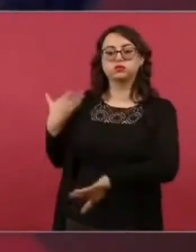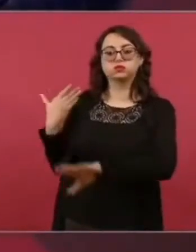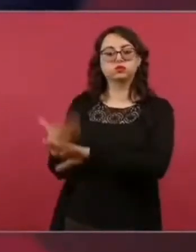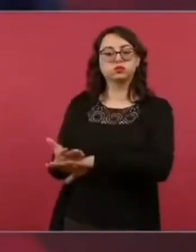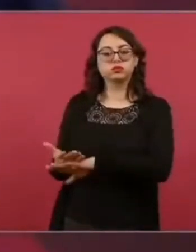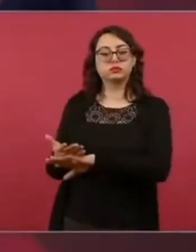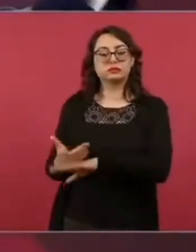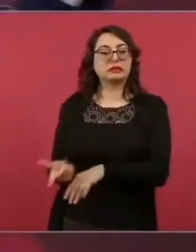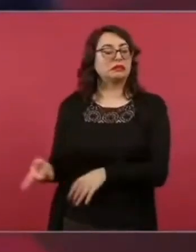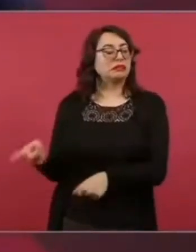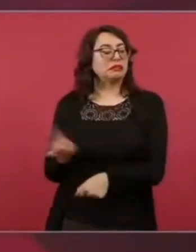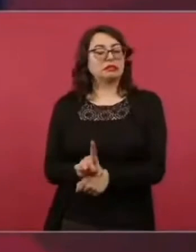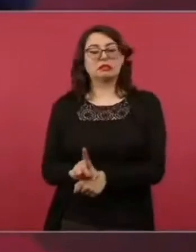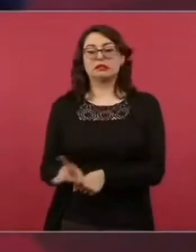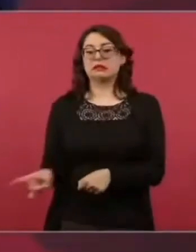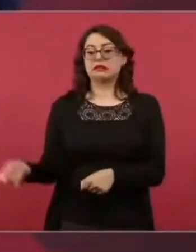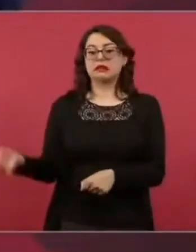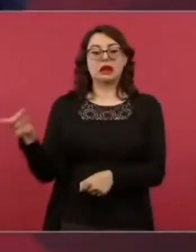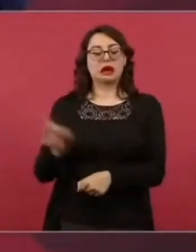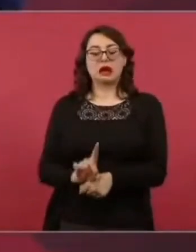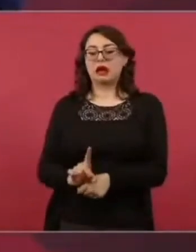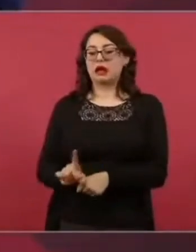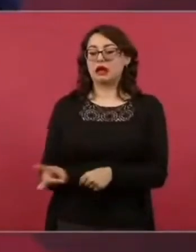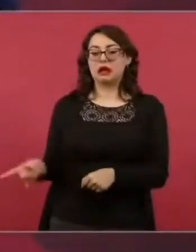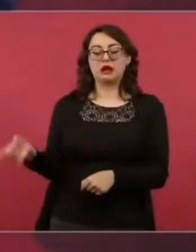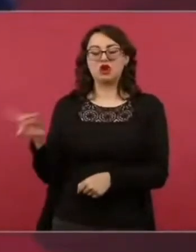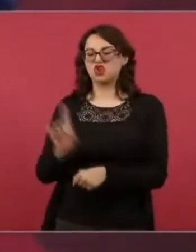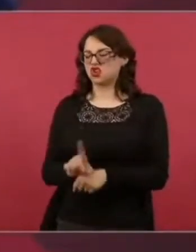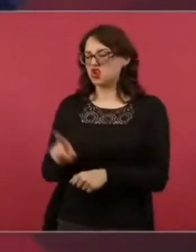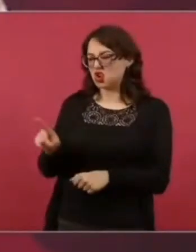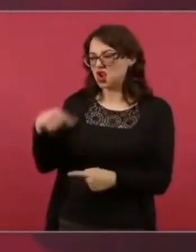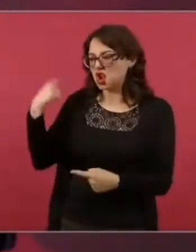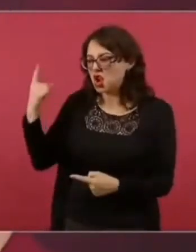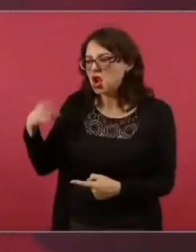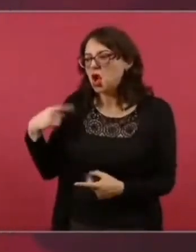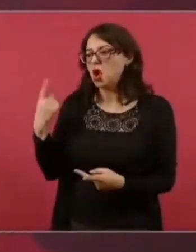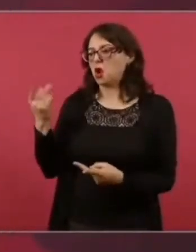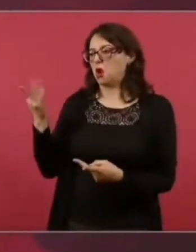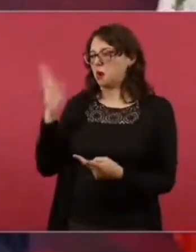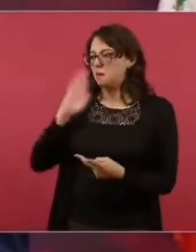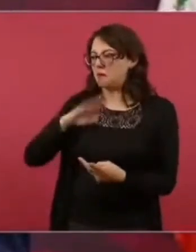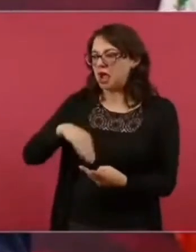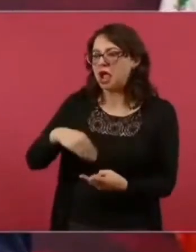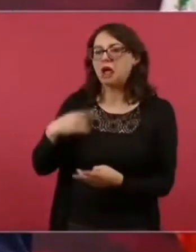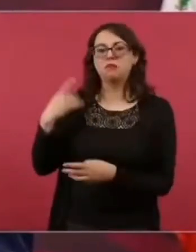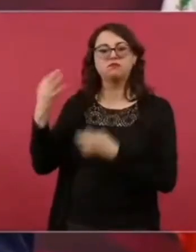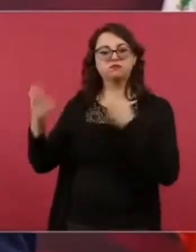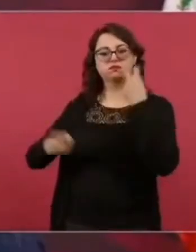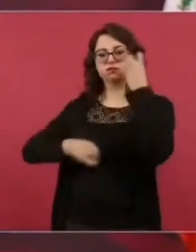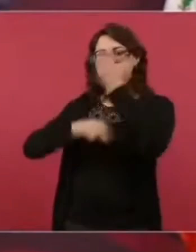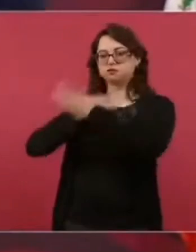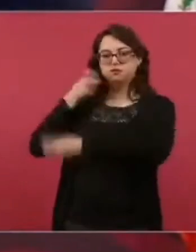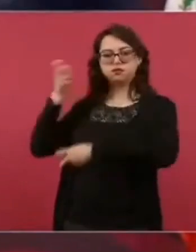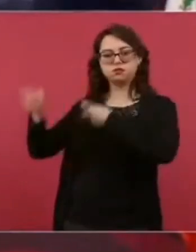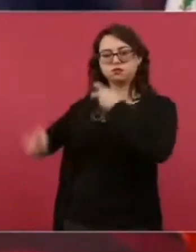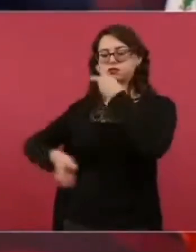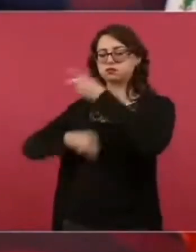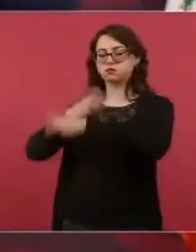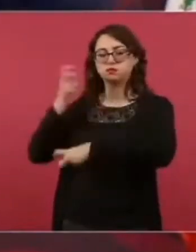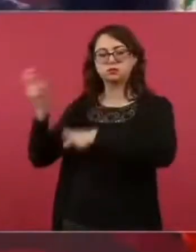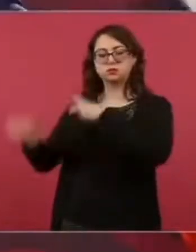los medios y los intelectuales de aquel entonces igual